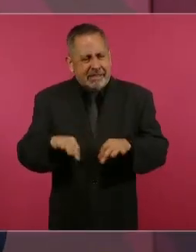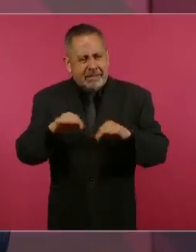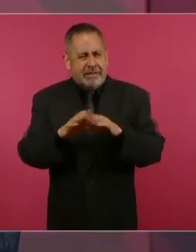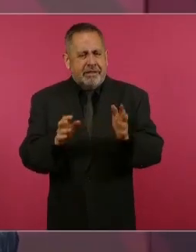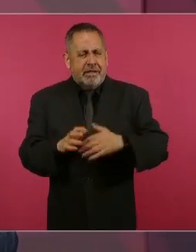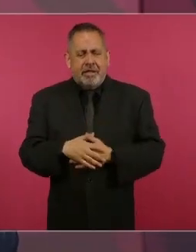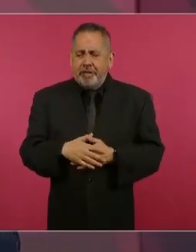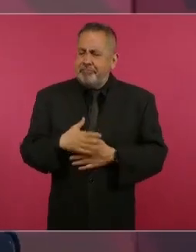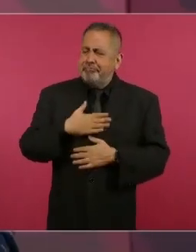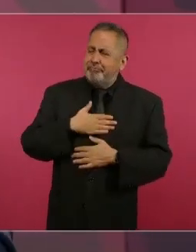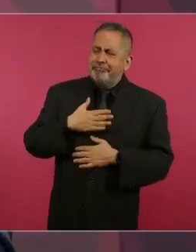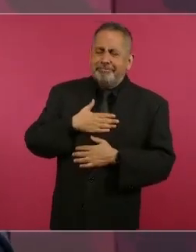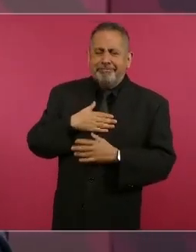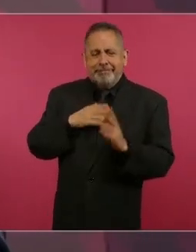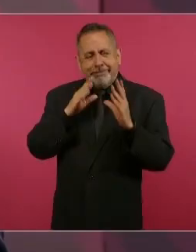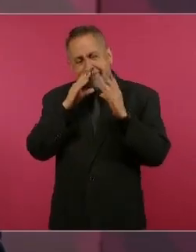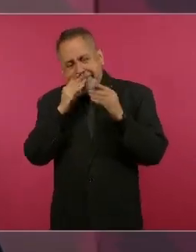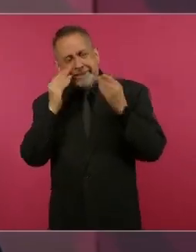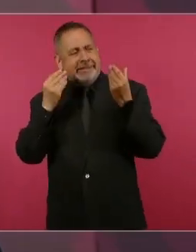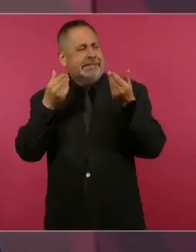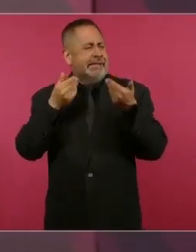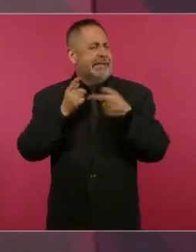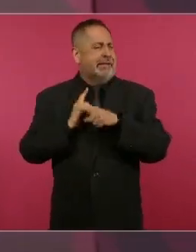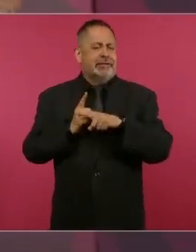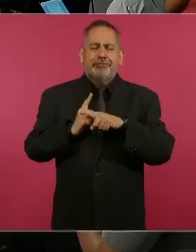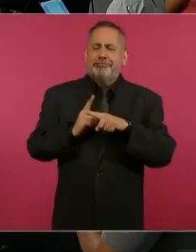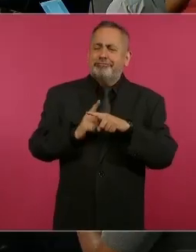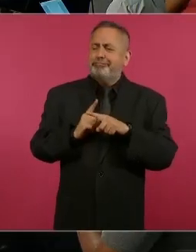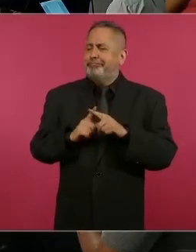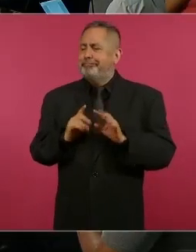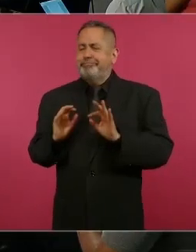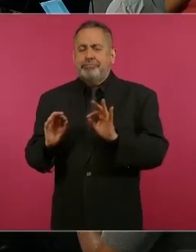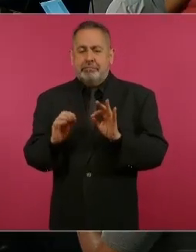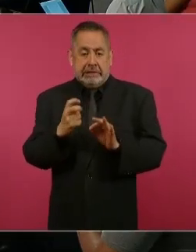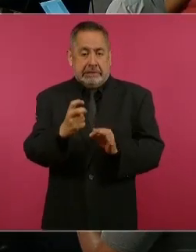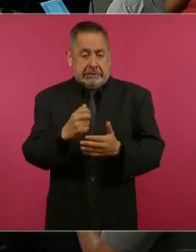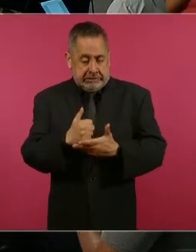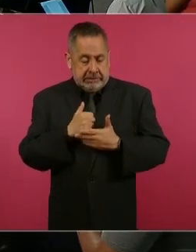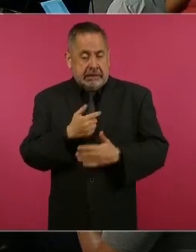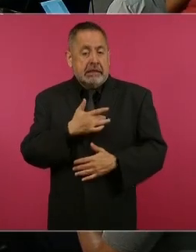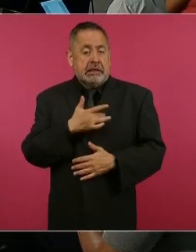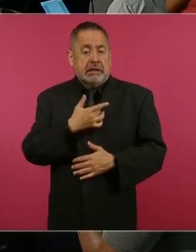andar de buen humor, eso ayuda a la salud.